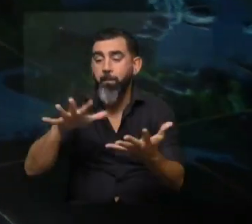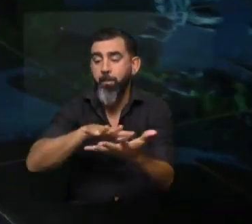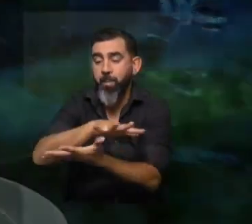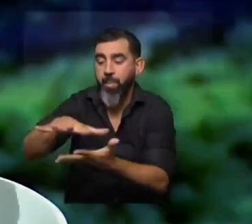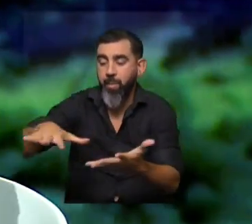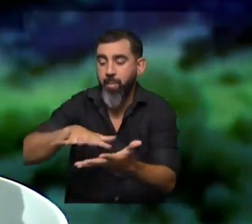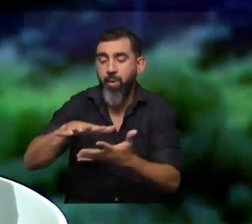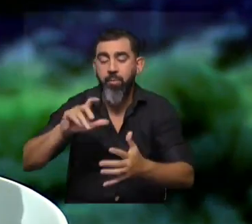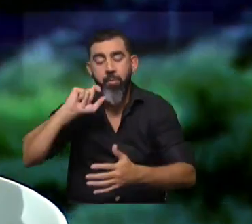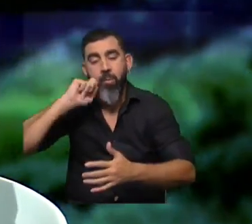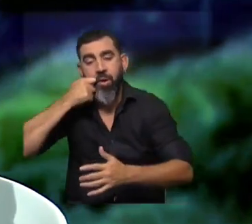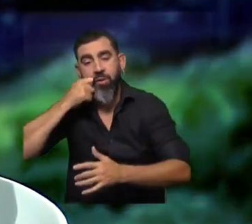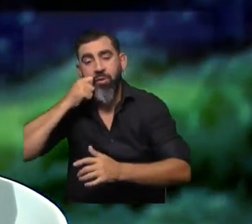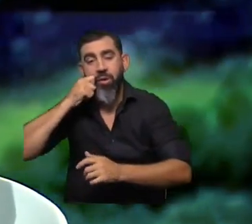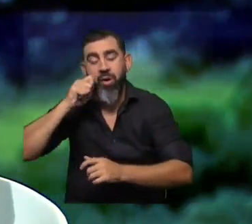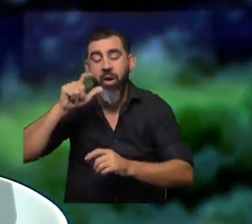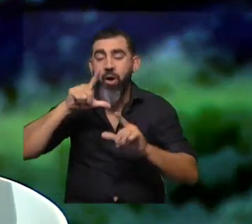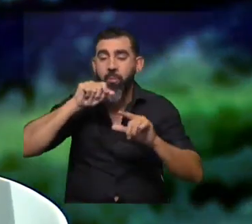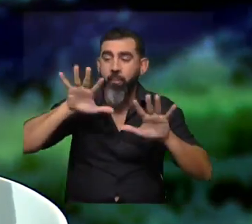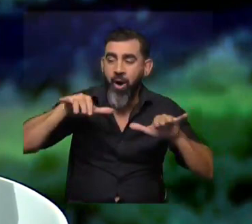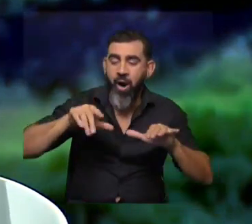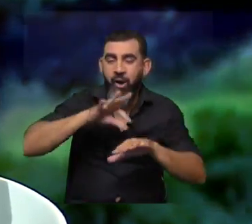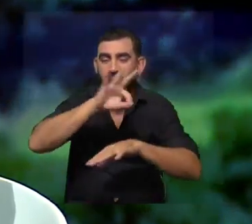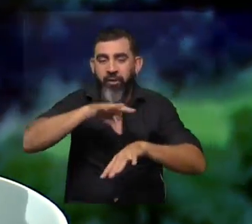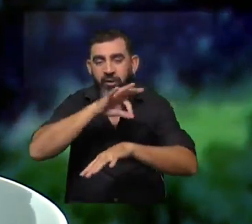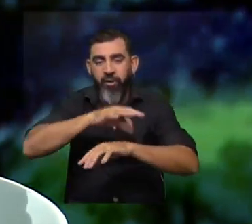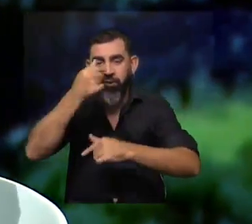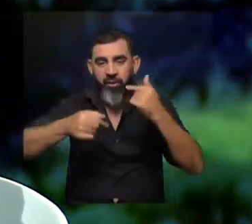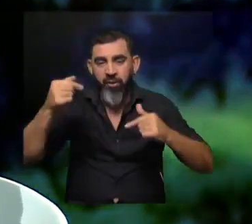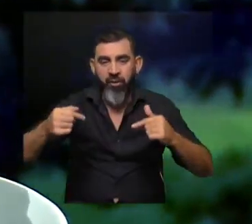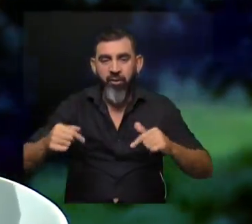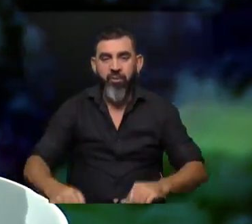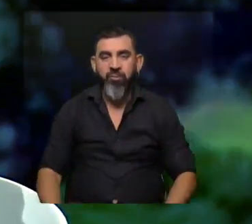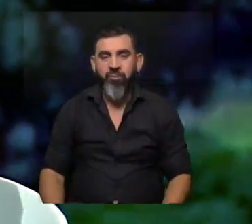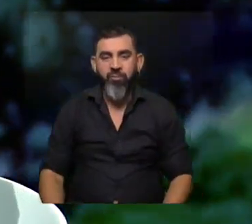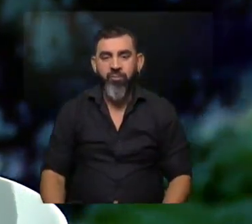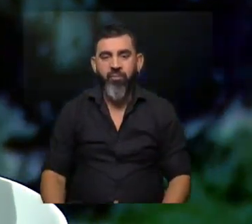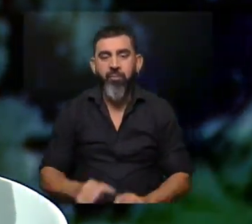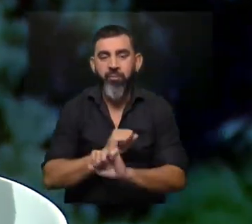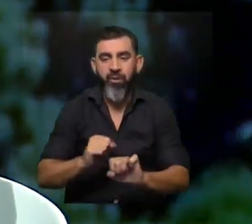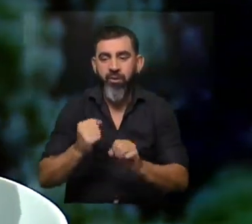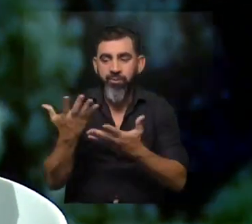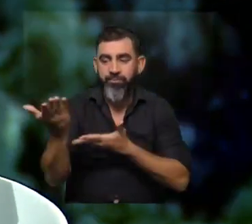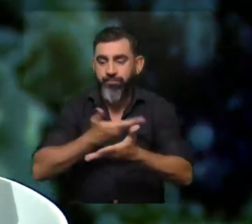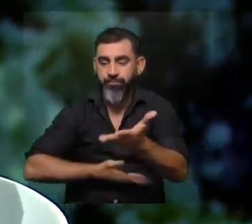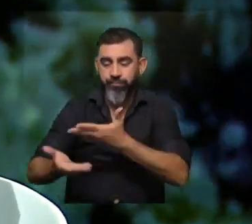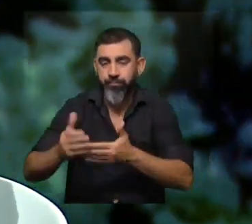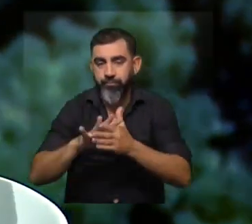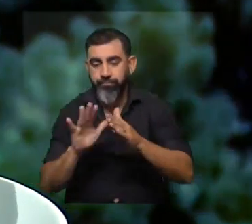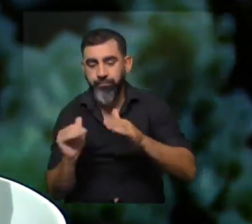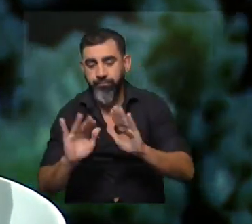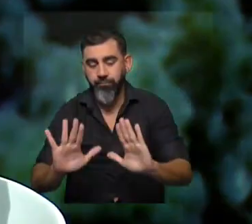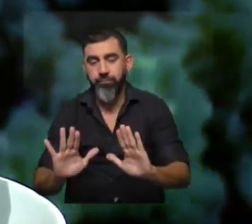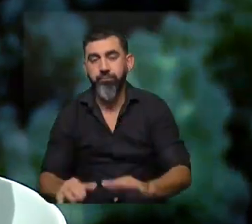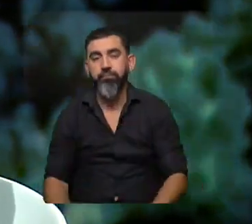o algo más atractivo para que tanto las aves como los insectos y otros individuos de la fauna puedan tener ahí un refugio y